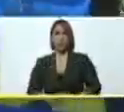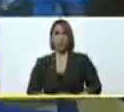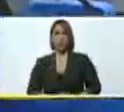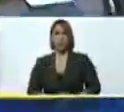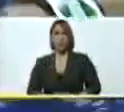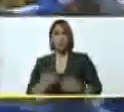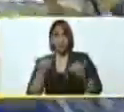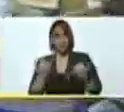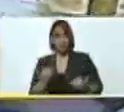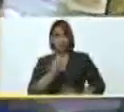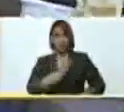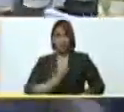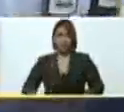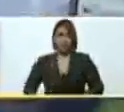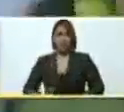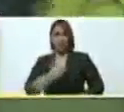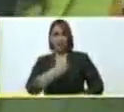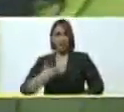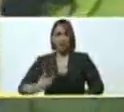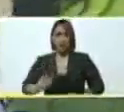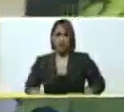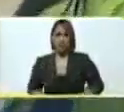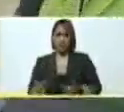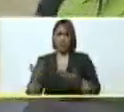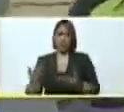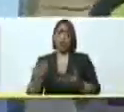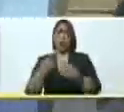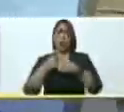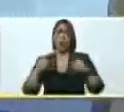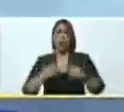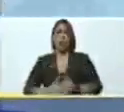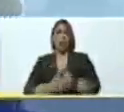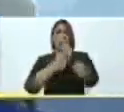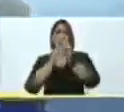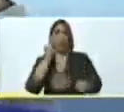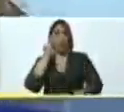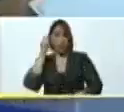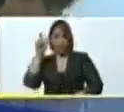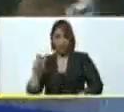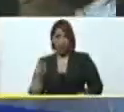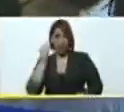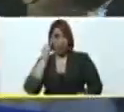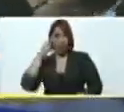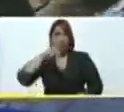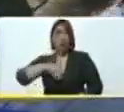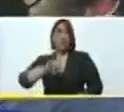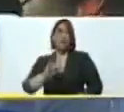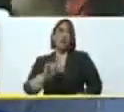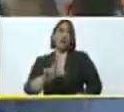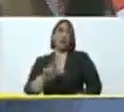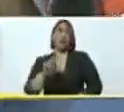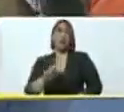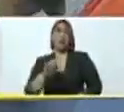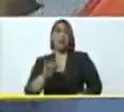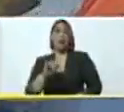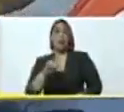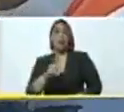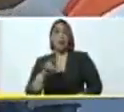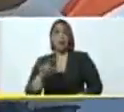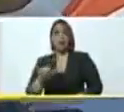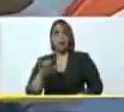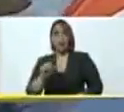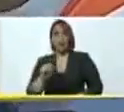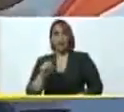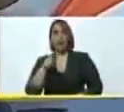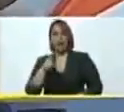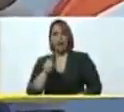Ahora, presidente, quiero darle el derecho de palabra a otra lideresa, a mi lady, que ha venido trabajando, pues parte